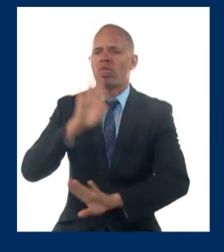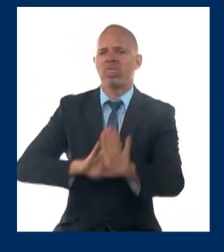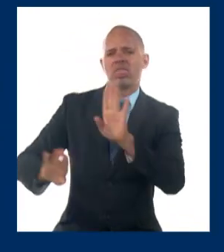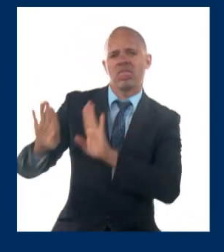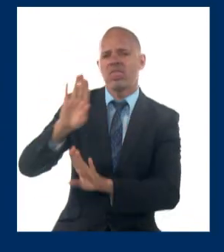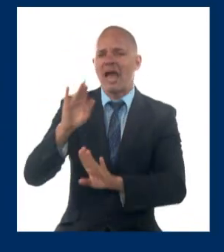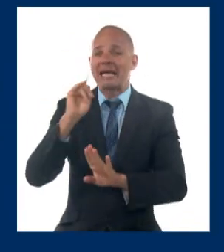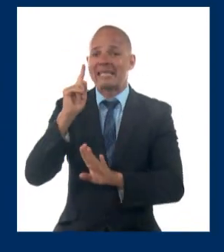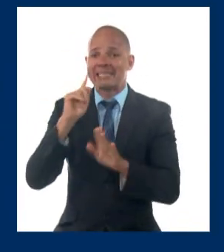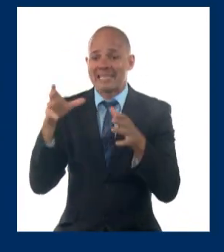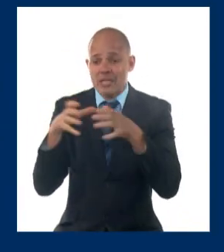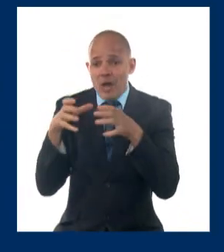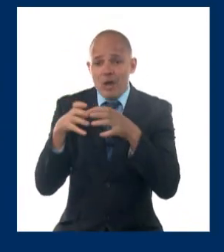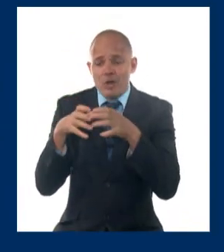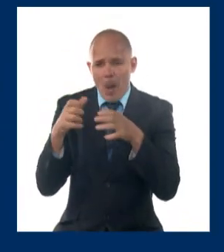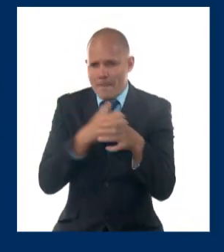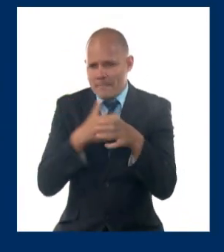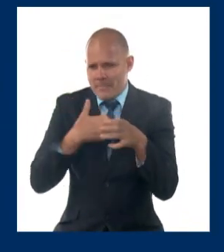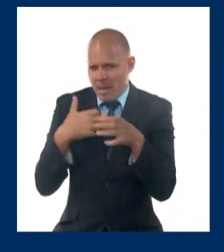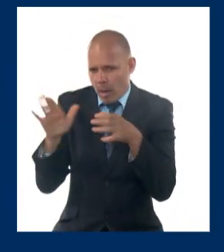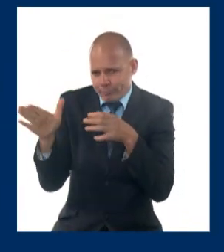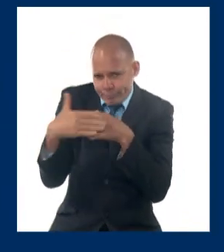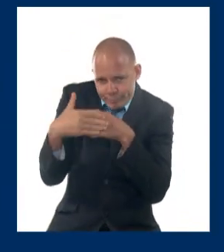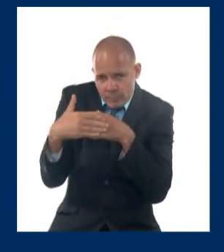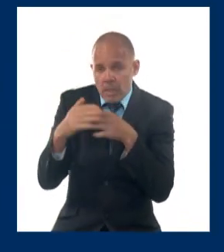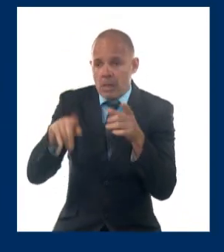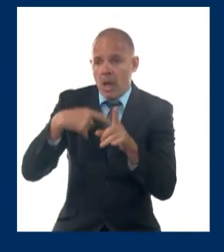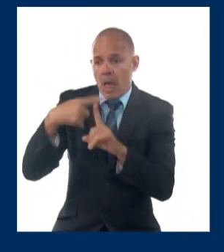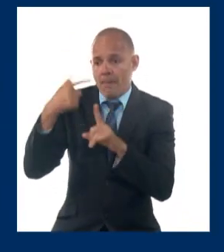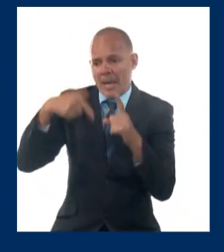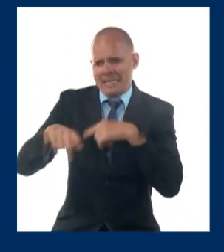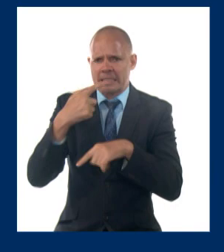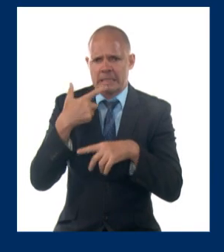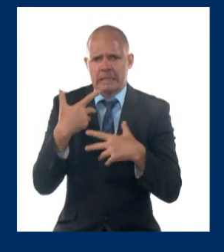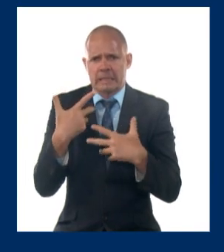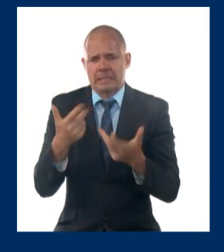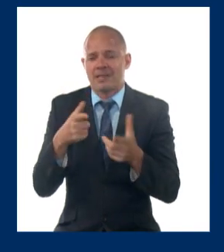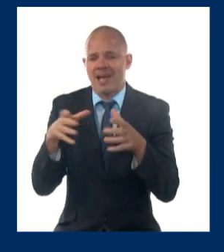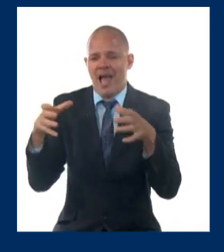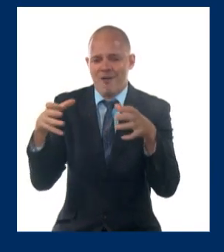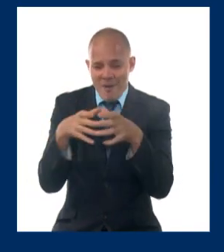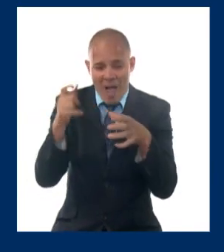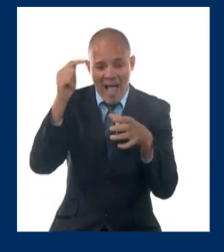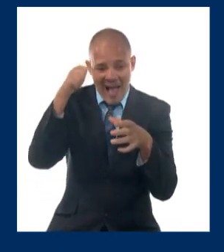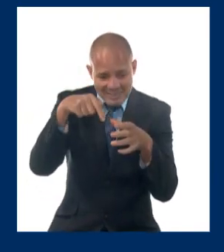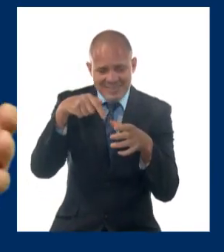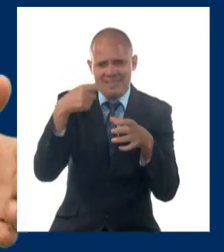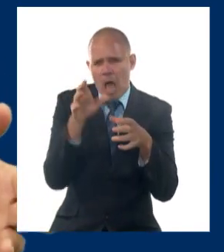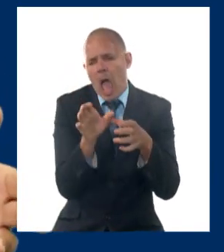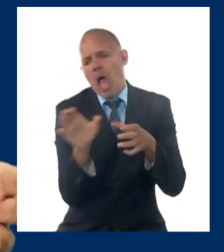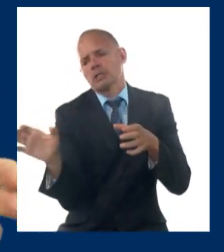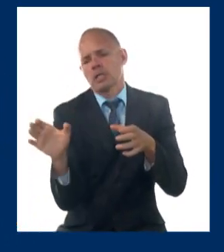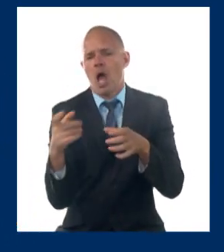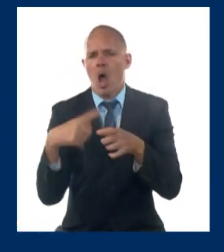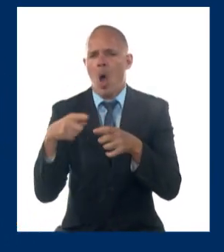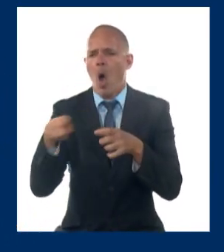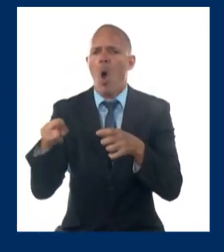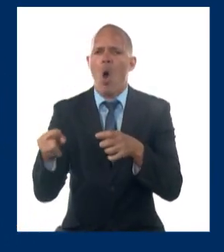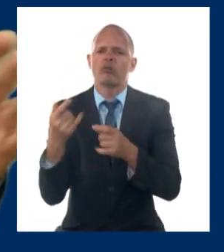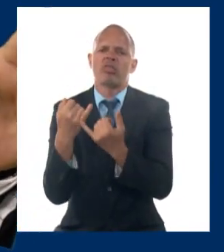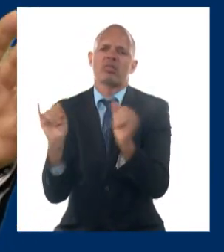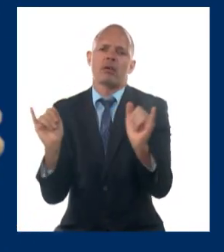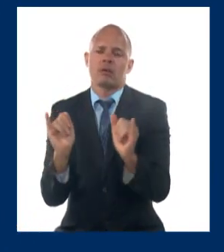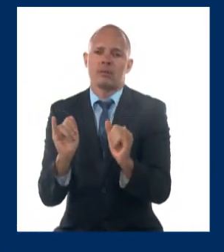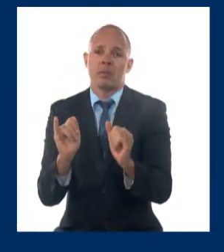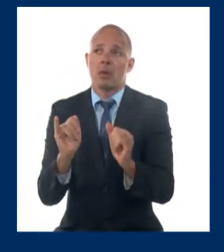Se organizan, de forma unilateral, foros paralelos a la Cumbre. La parte europea decide